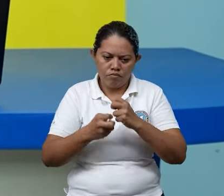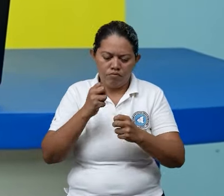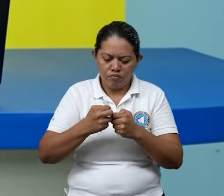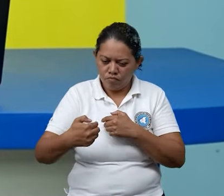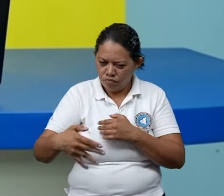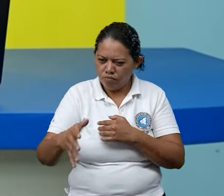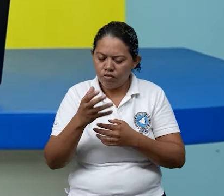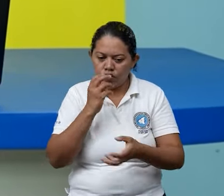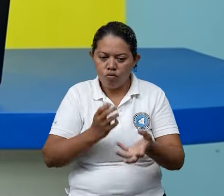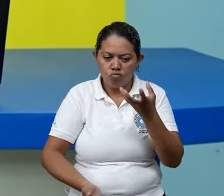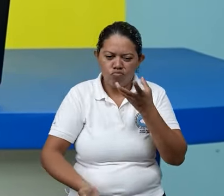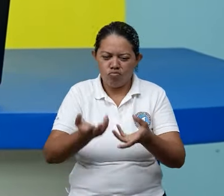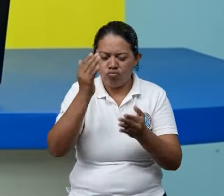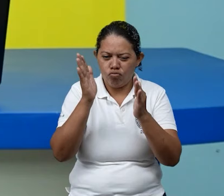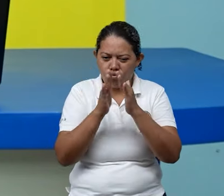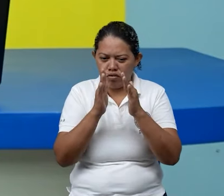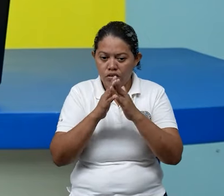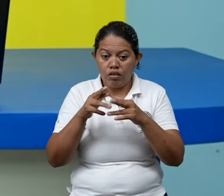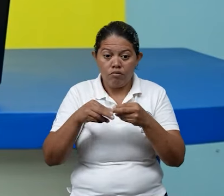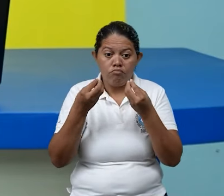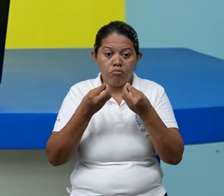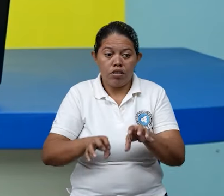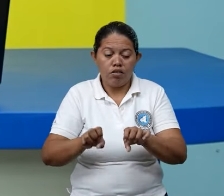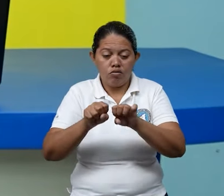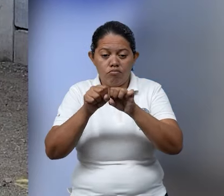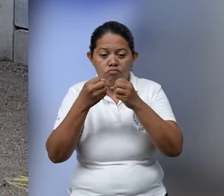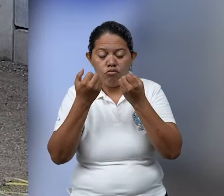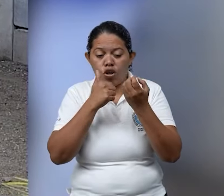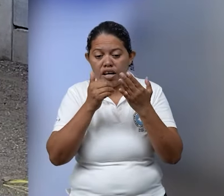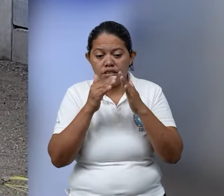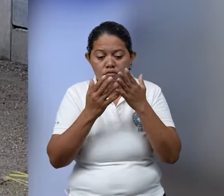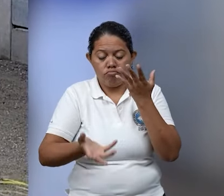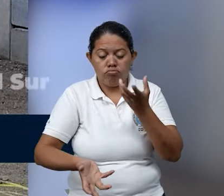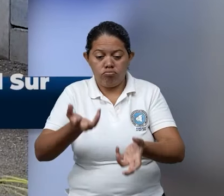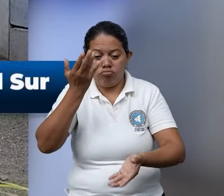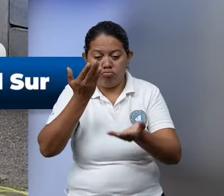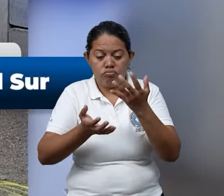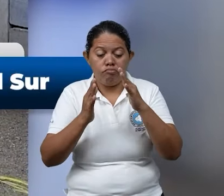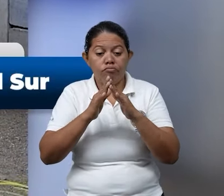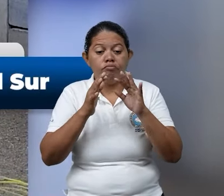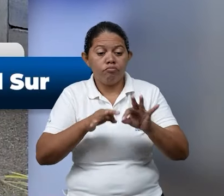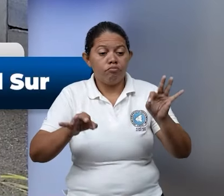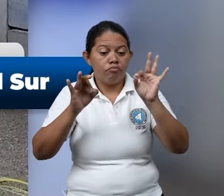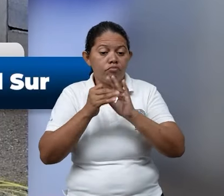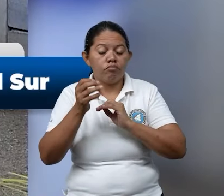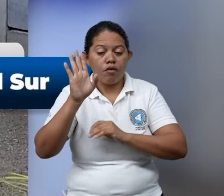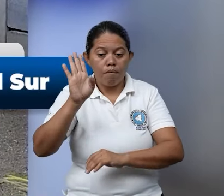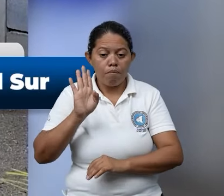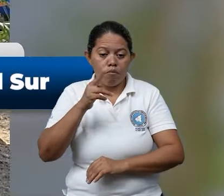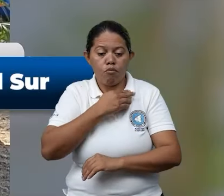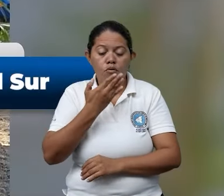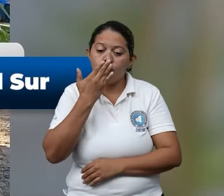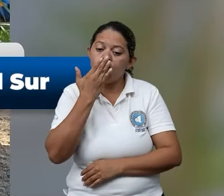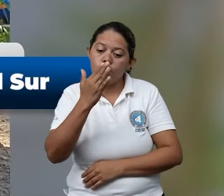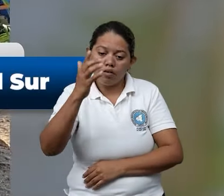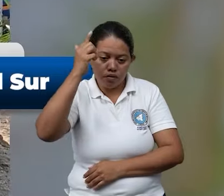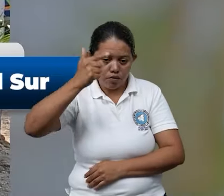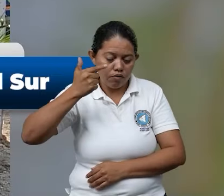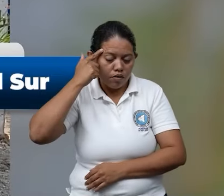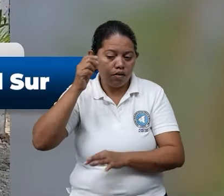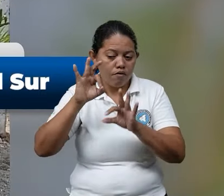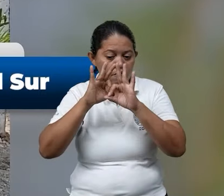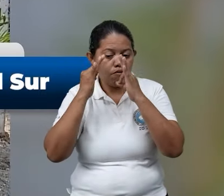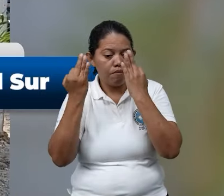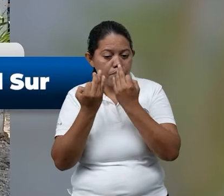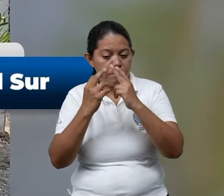por el reciente incendio en el que perdieron sus hogares Esta acción refleja el compromiso del buen gobierno con las